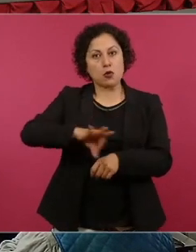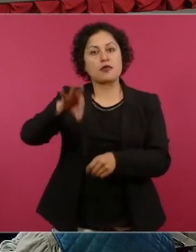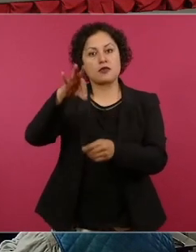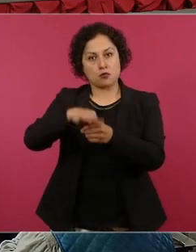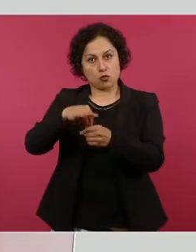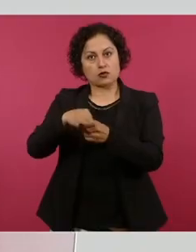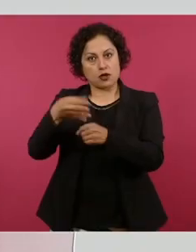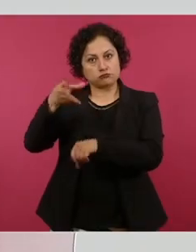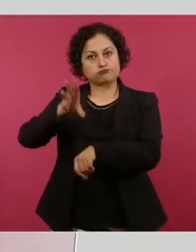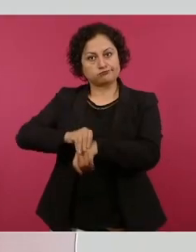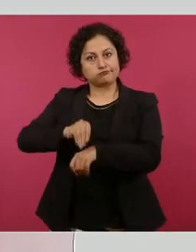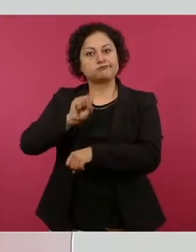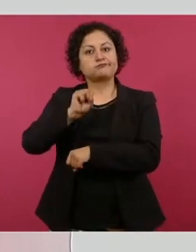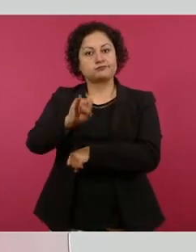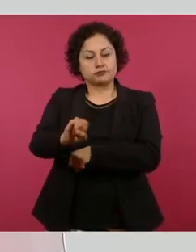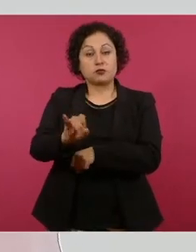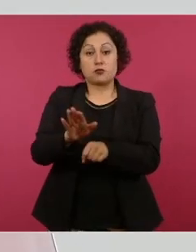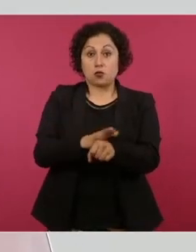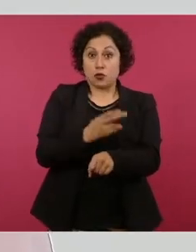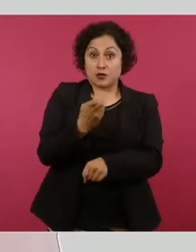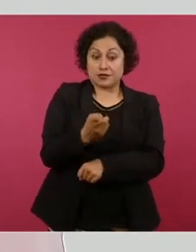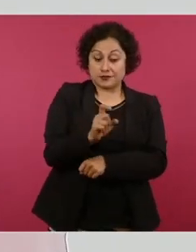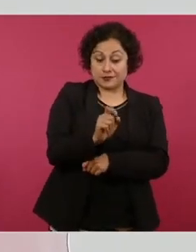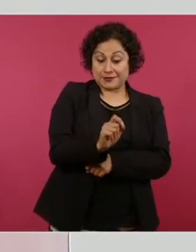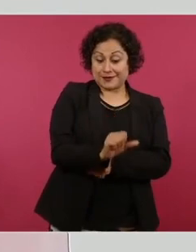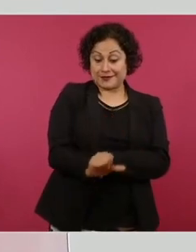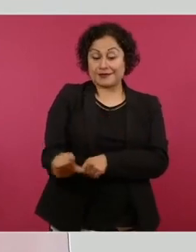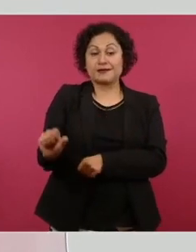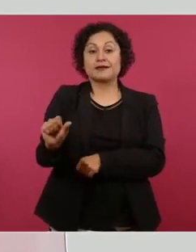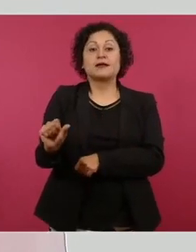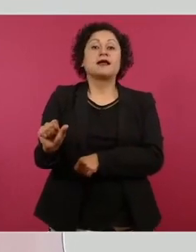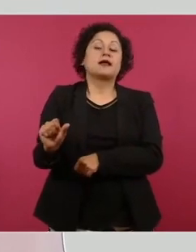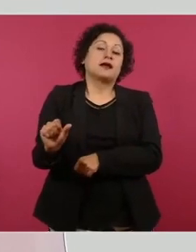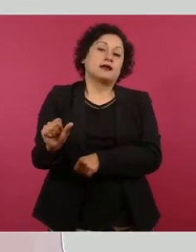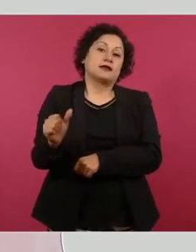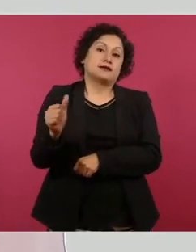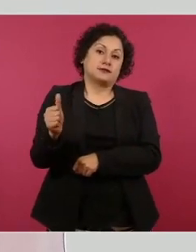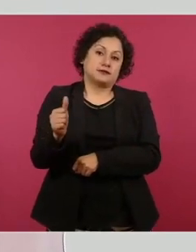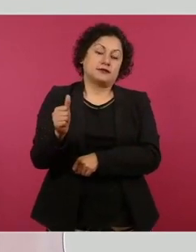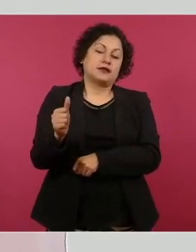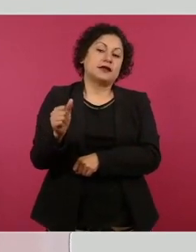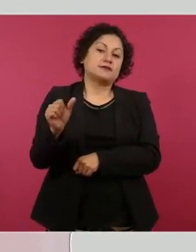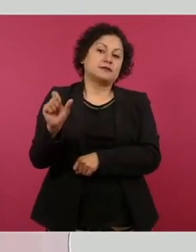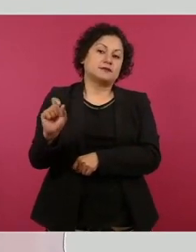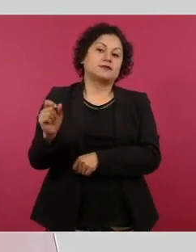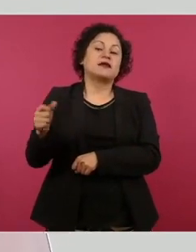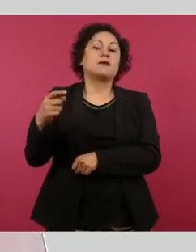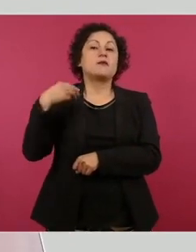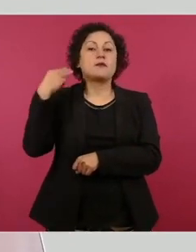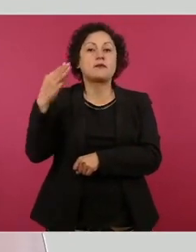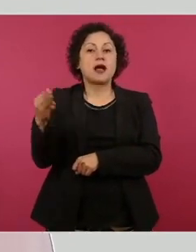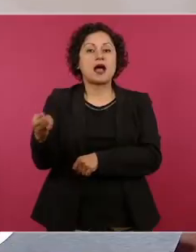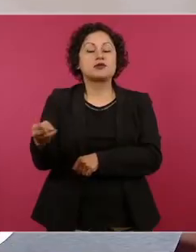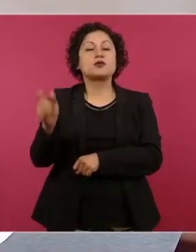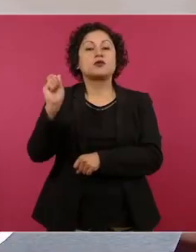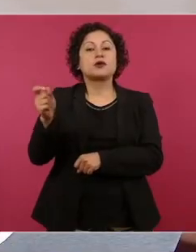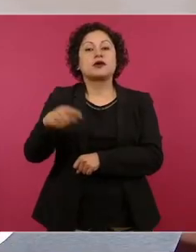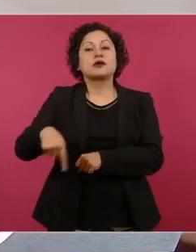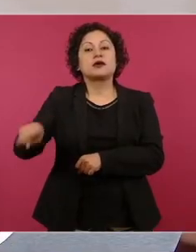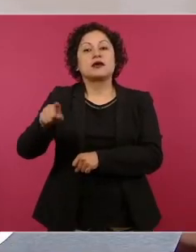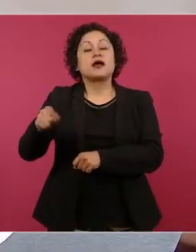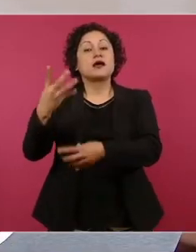6 al 20 de mayo se llevará a cabo la jornada electoral al interior de centros penitenciarios